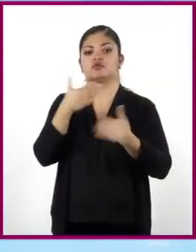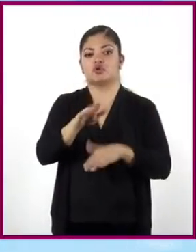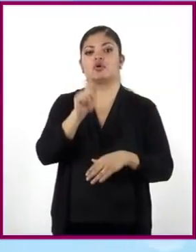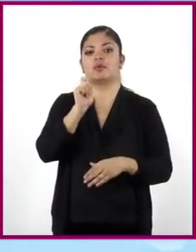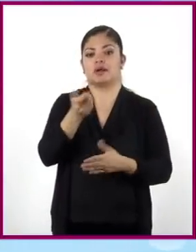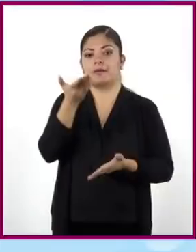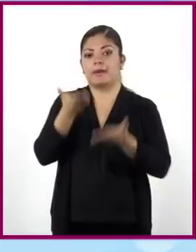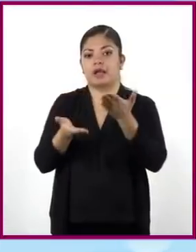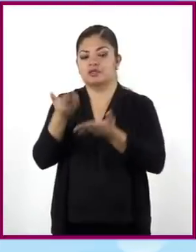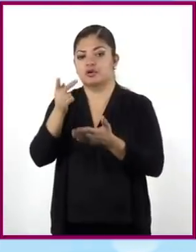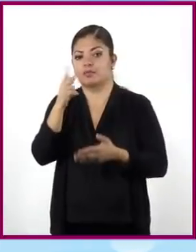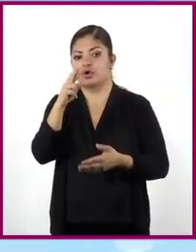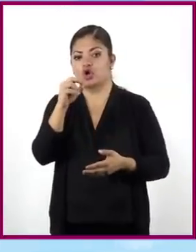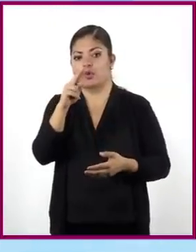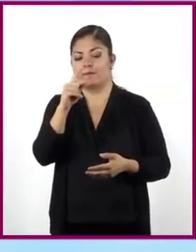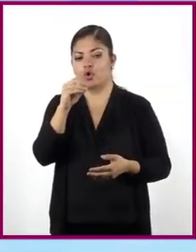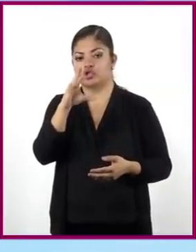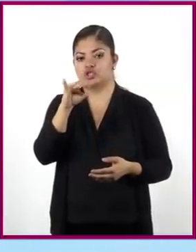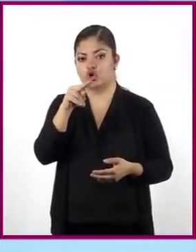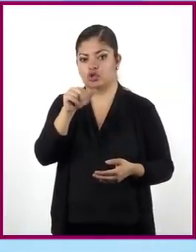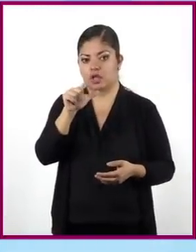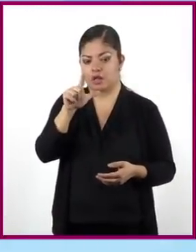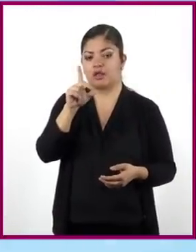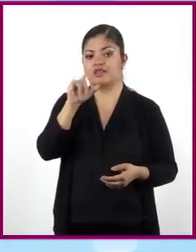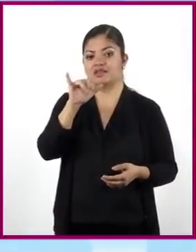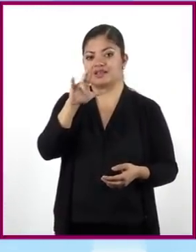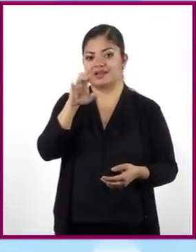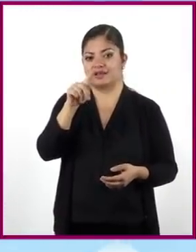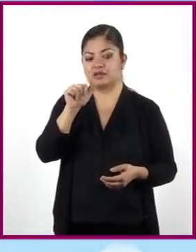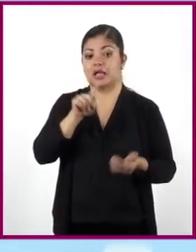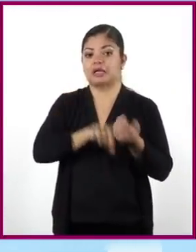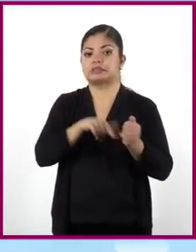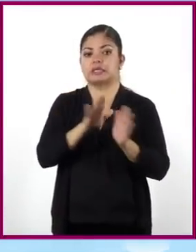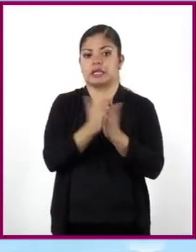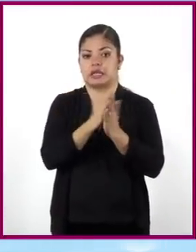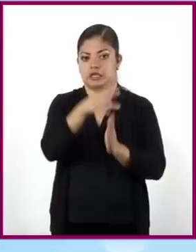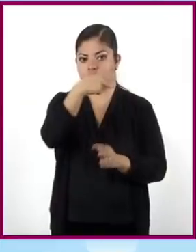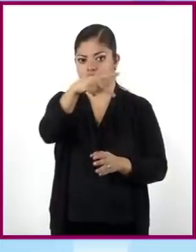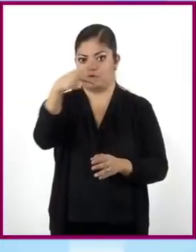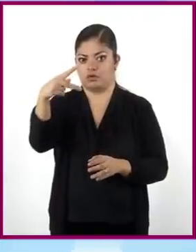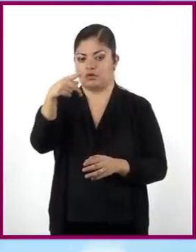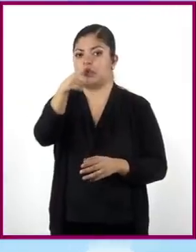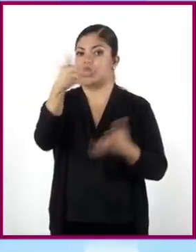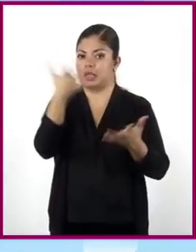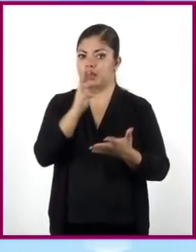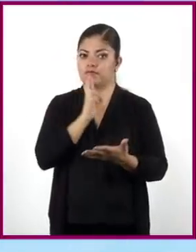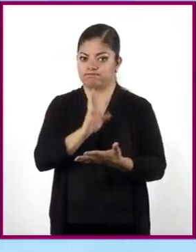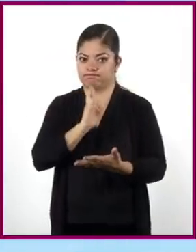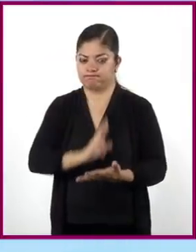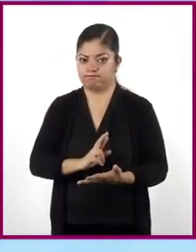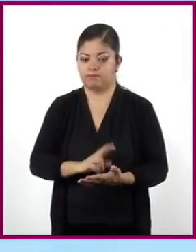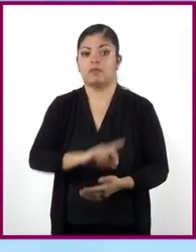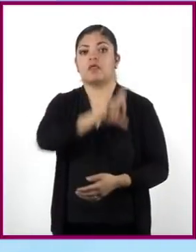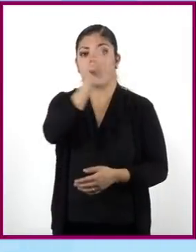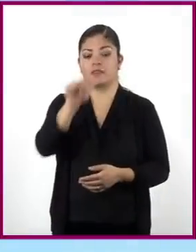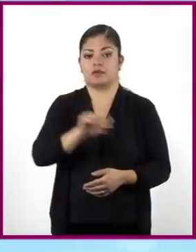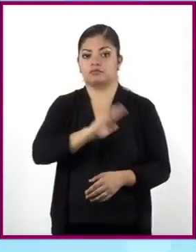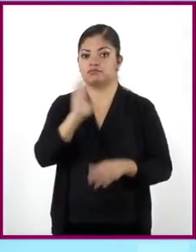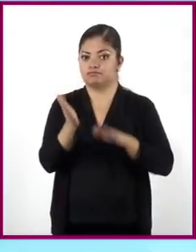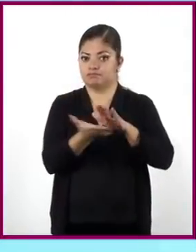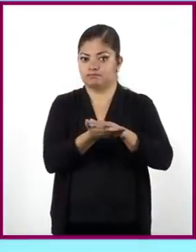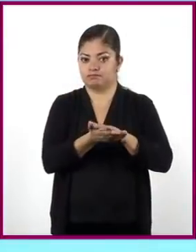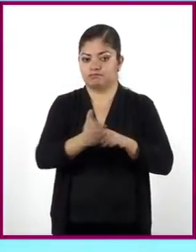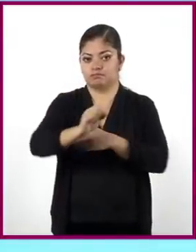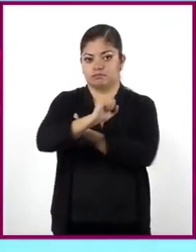proporcional directa que aparecen en su libro de texto. Y resuélvanlos. Después, agréguenlos a su